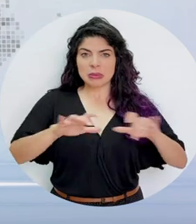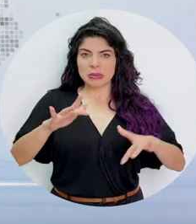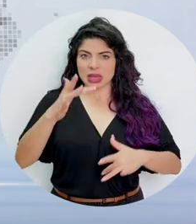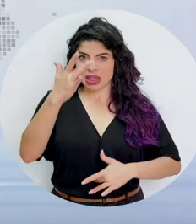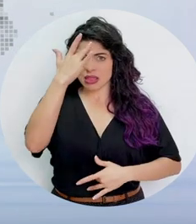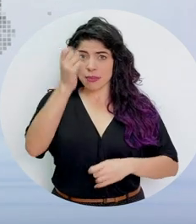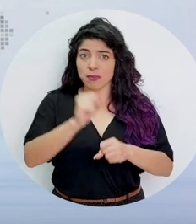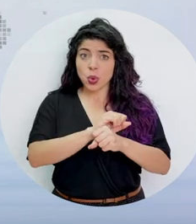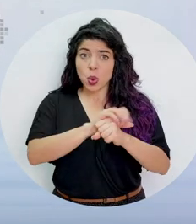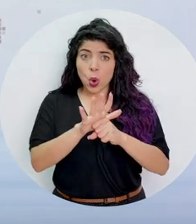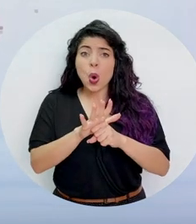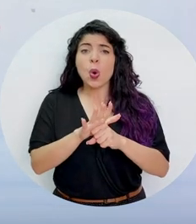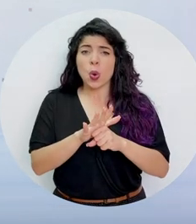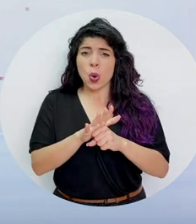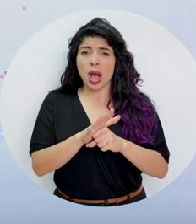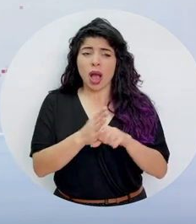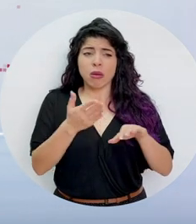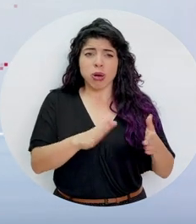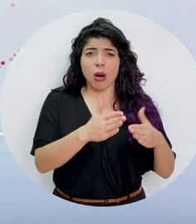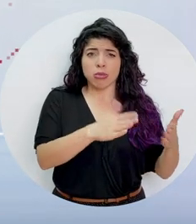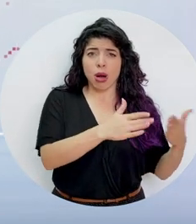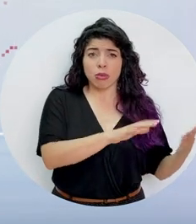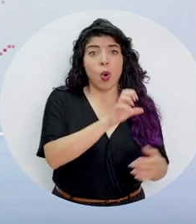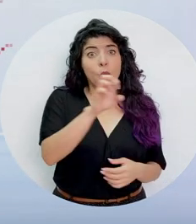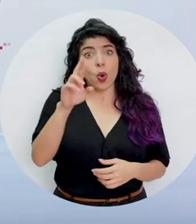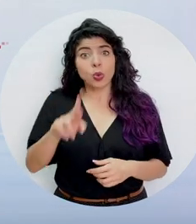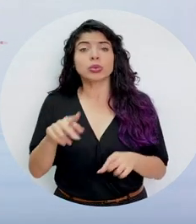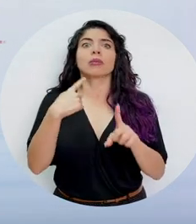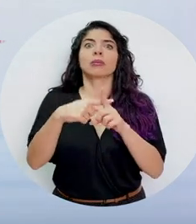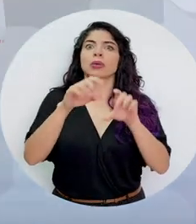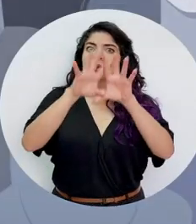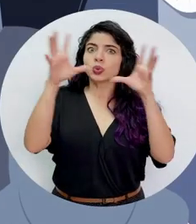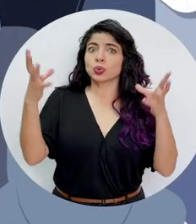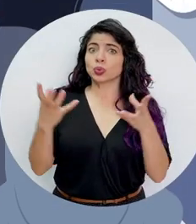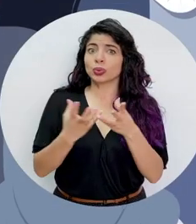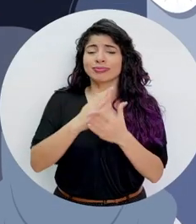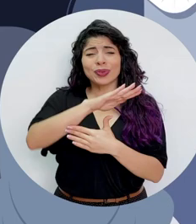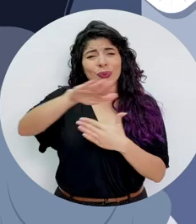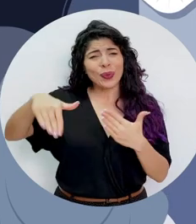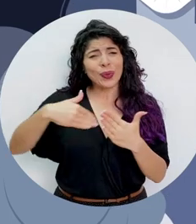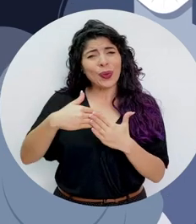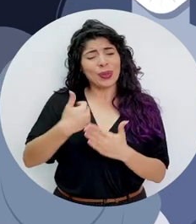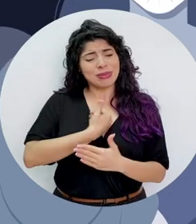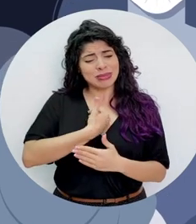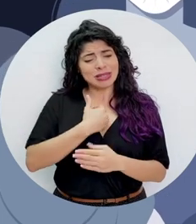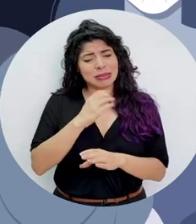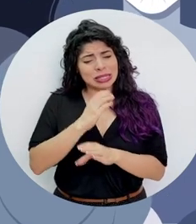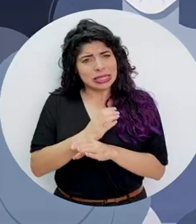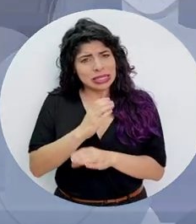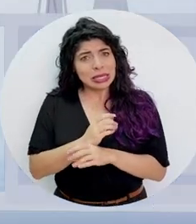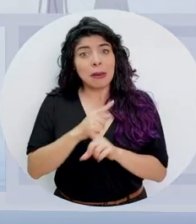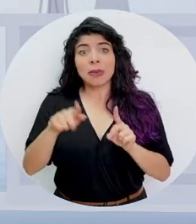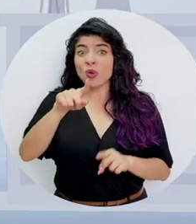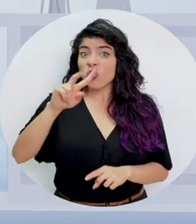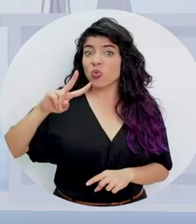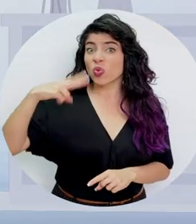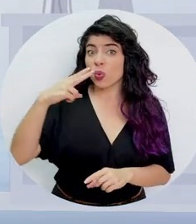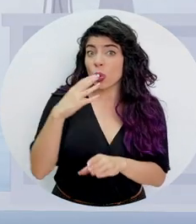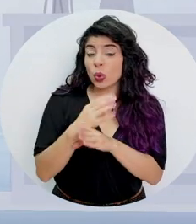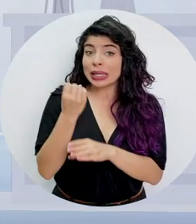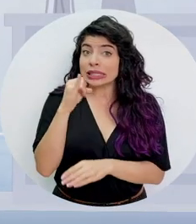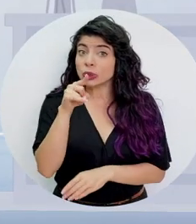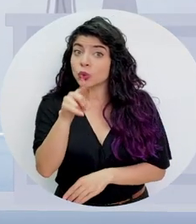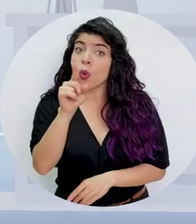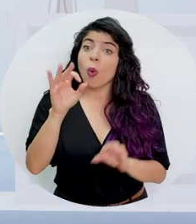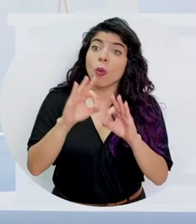La pandemia de COVID-19 está cobrando vidas en Costa Rica y alrededor del mundo. Todos y todas debemos cuidarnos, pero tenés que cuidarte aún más